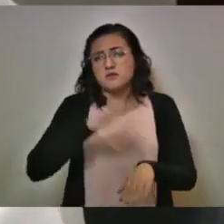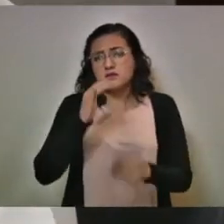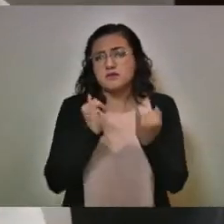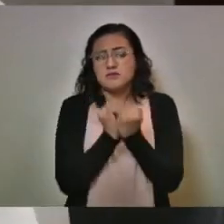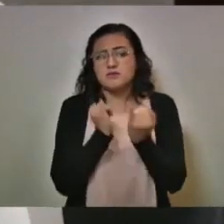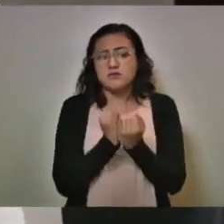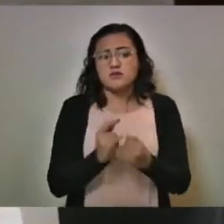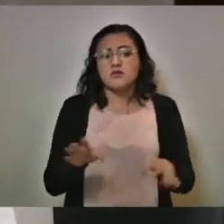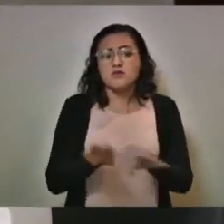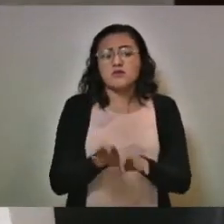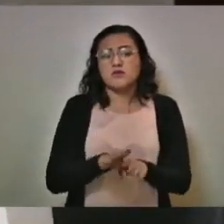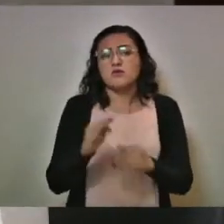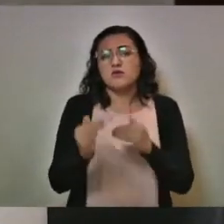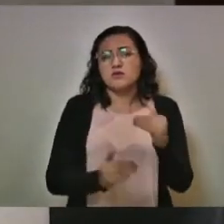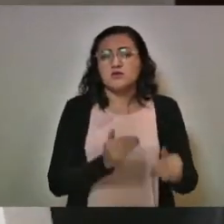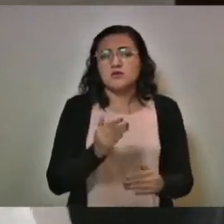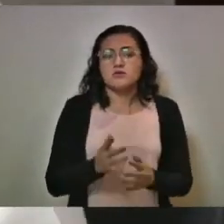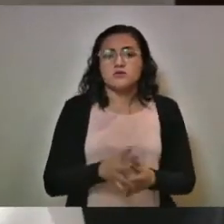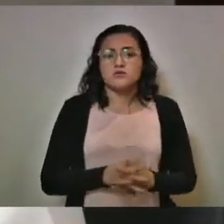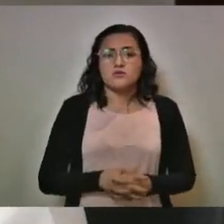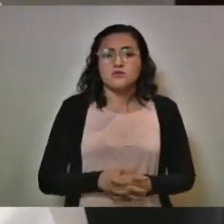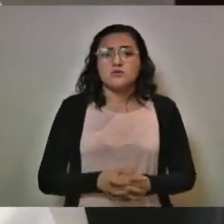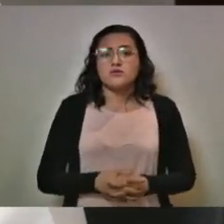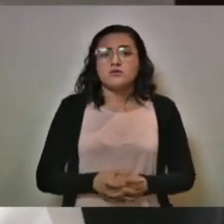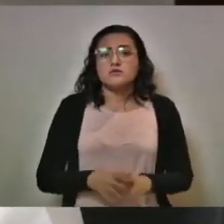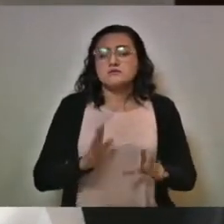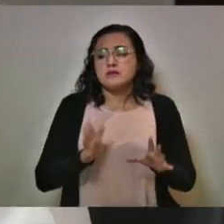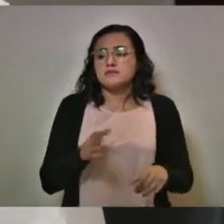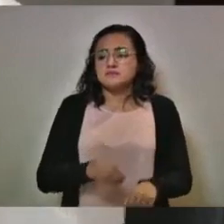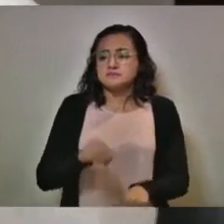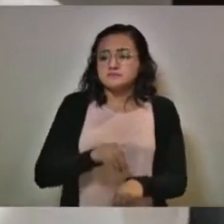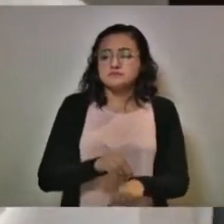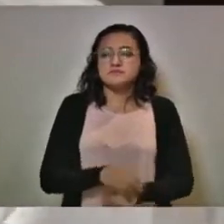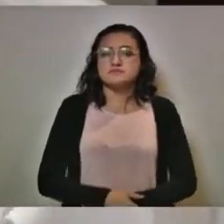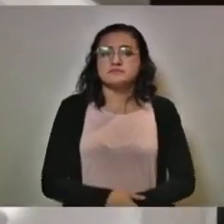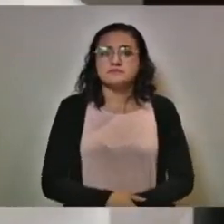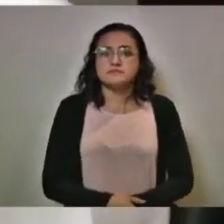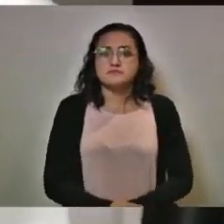cómo irá siendo este protocolo ya establecido.